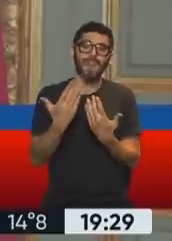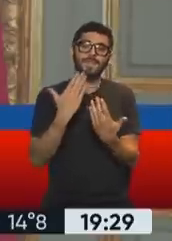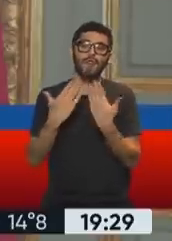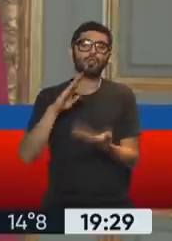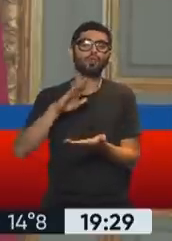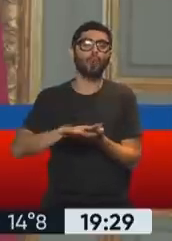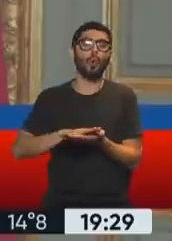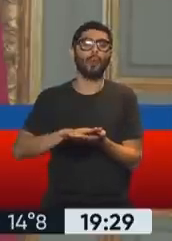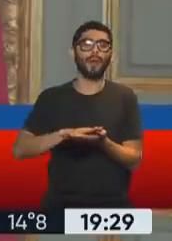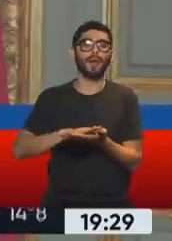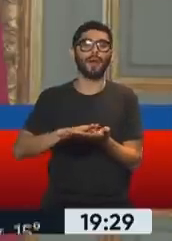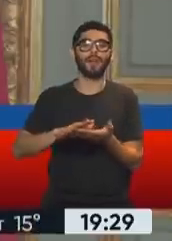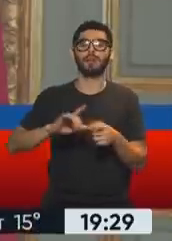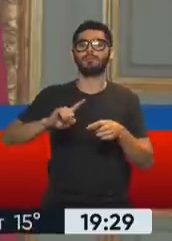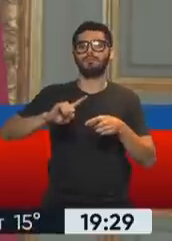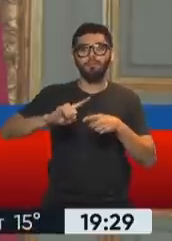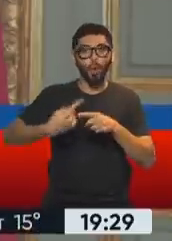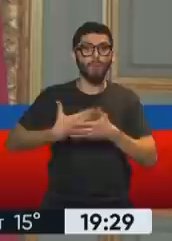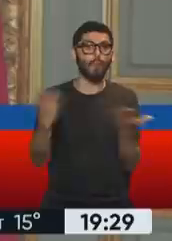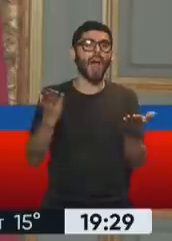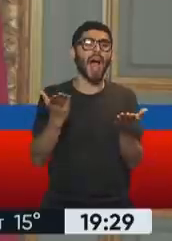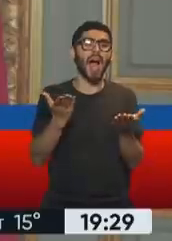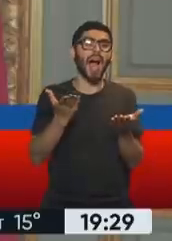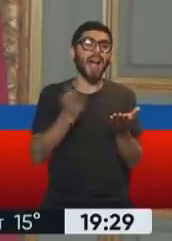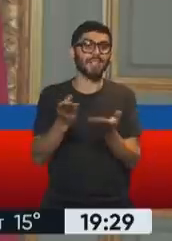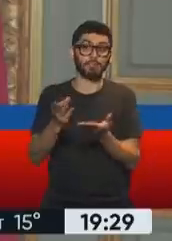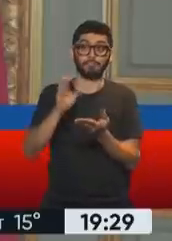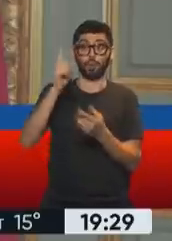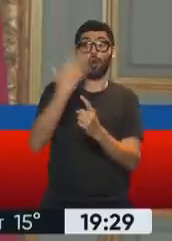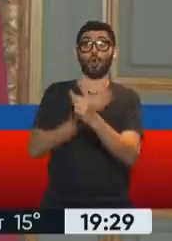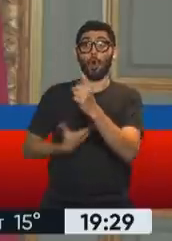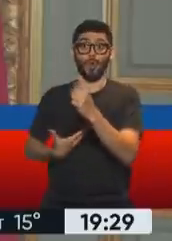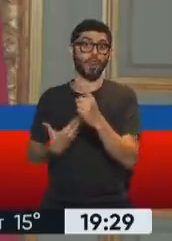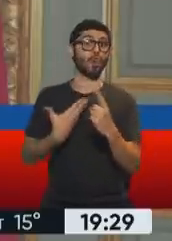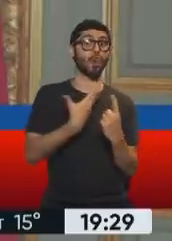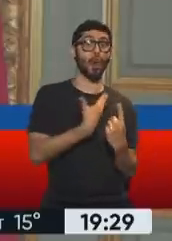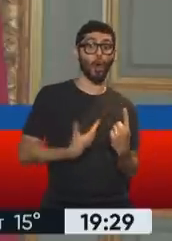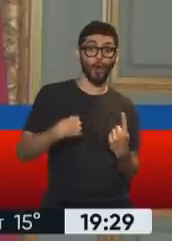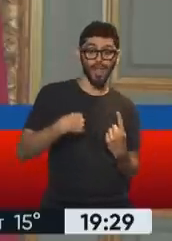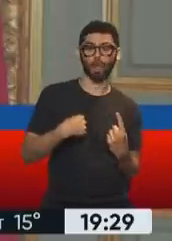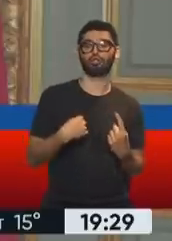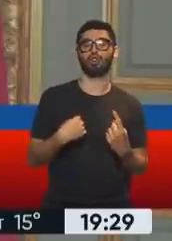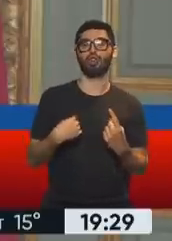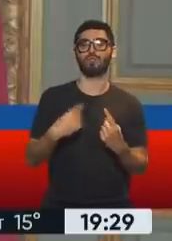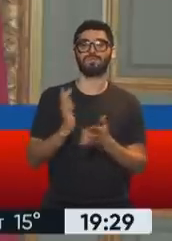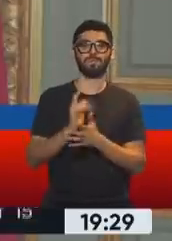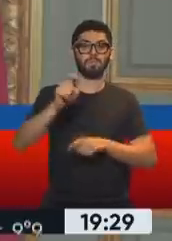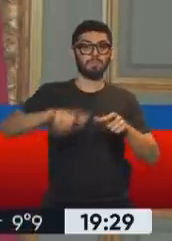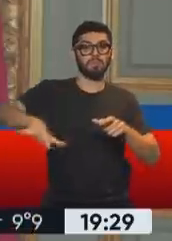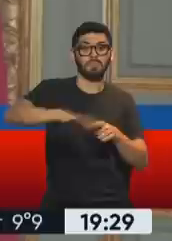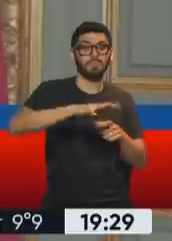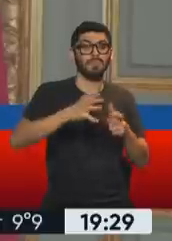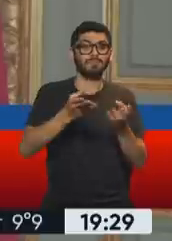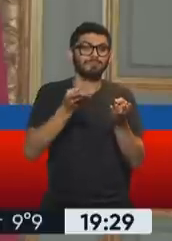asistencias, las políticas públicas, las decisiones que tomaron ambos gobiernos en relación a acompañar a los ciudadanos y a las